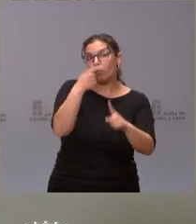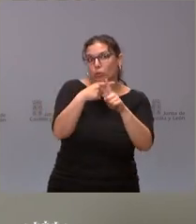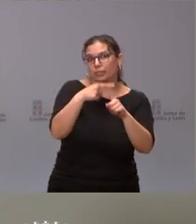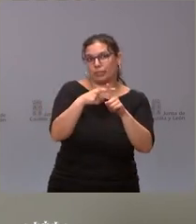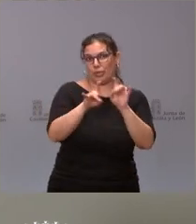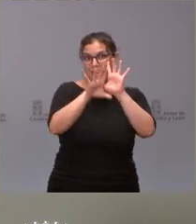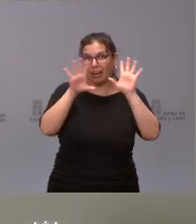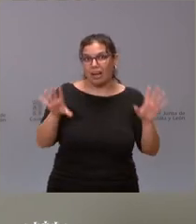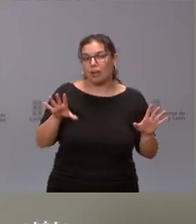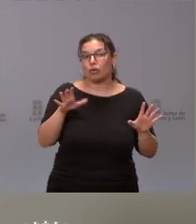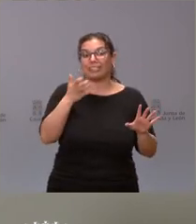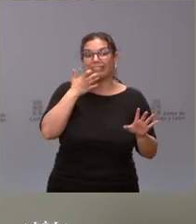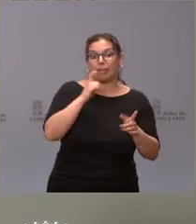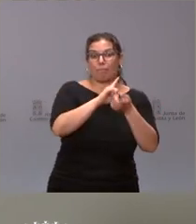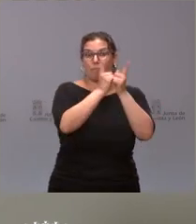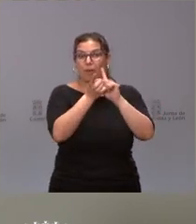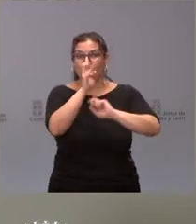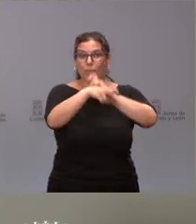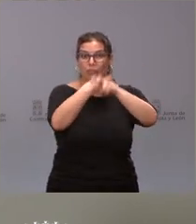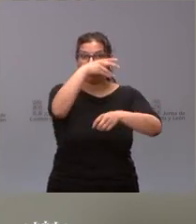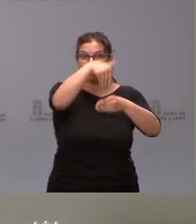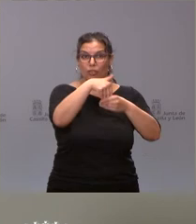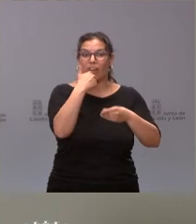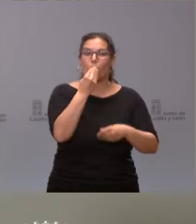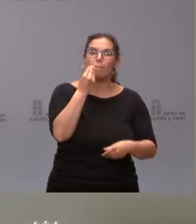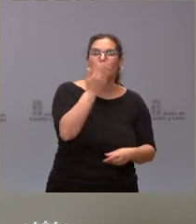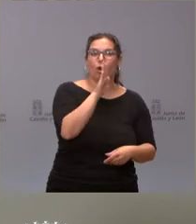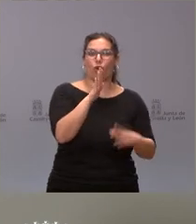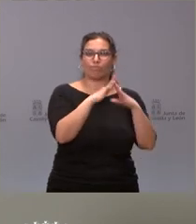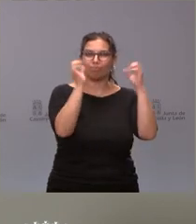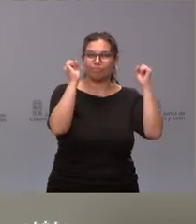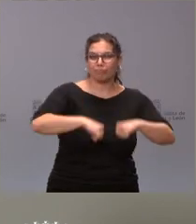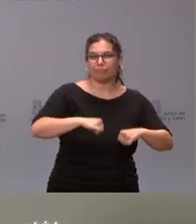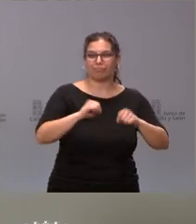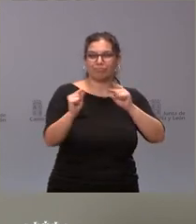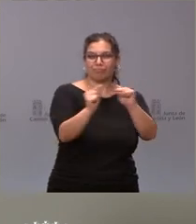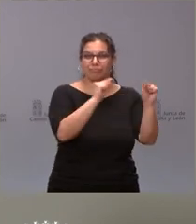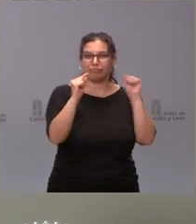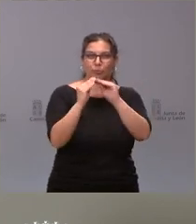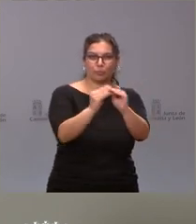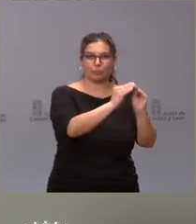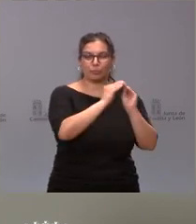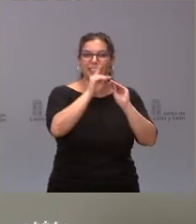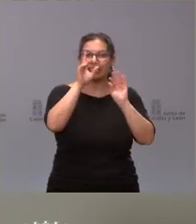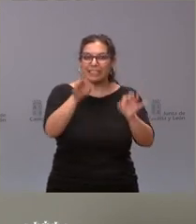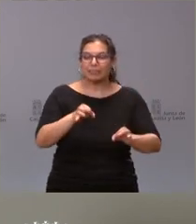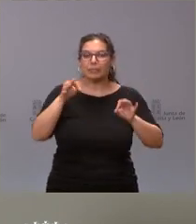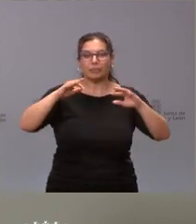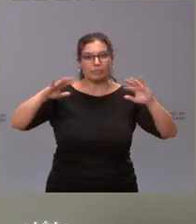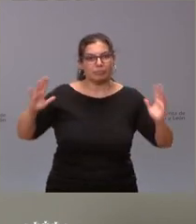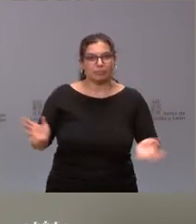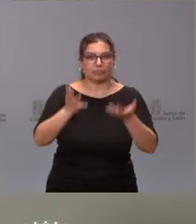cualquier modificación en su contenido se hiciera siempre por consenso y por acuerdo y siempre con el impulso y la iniciativa